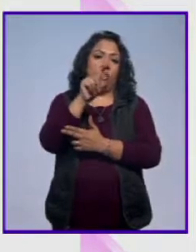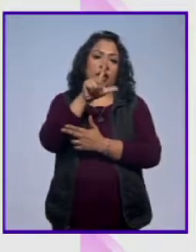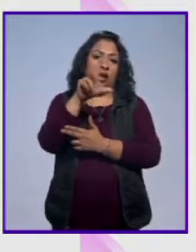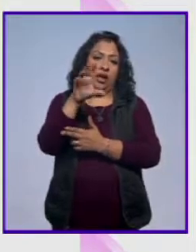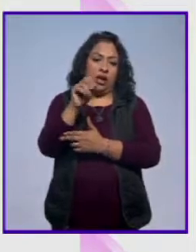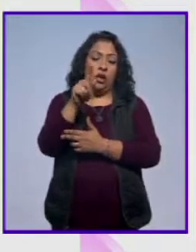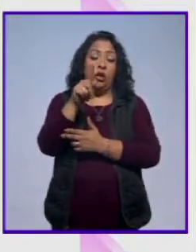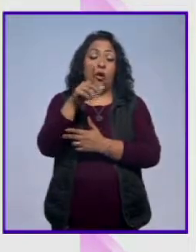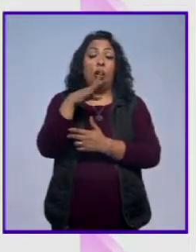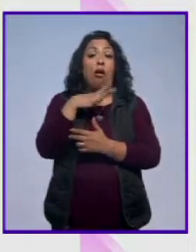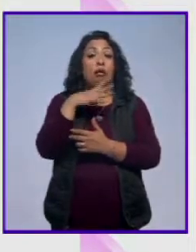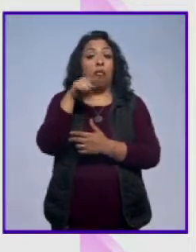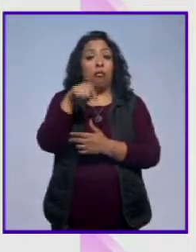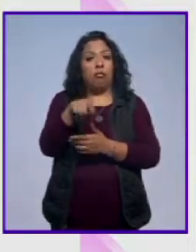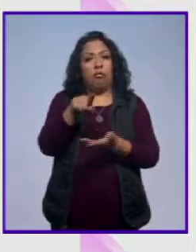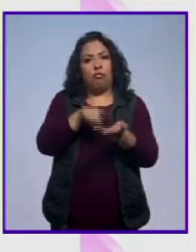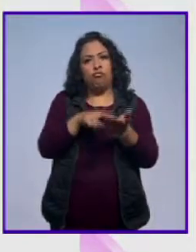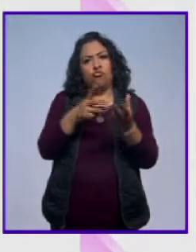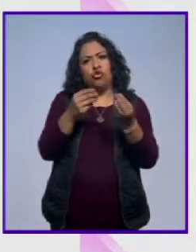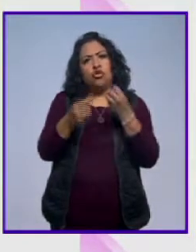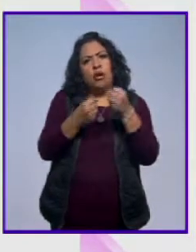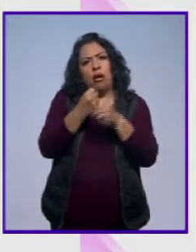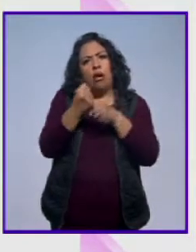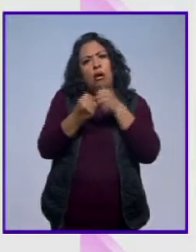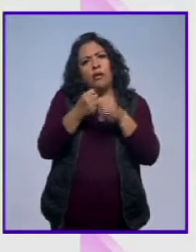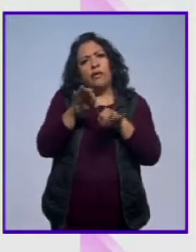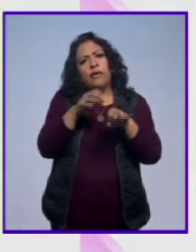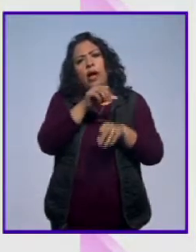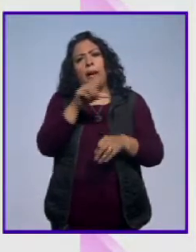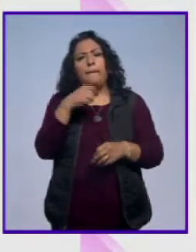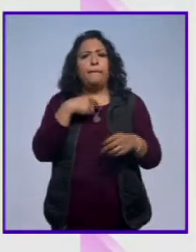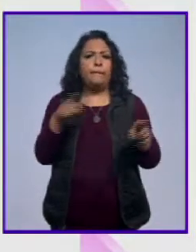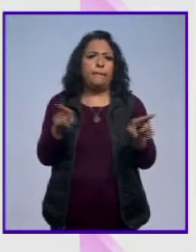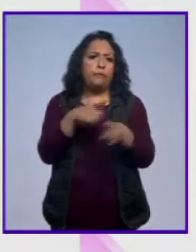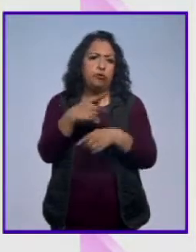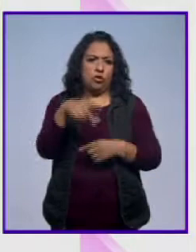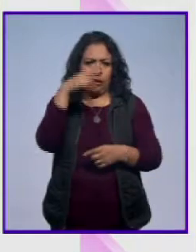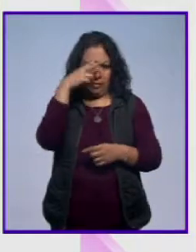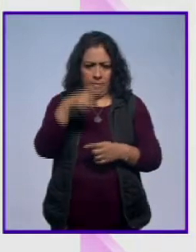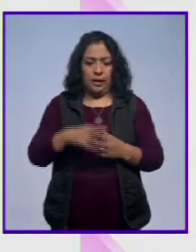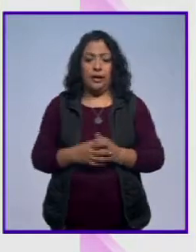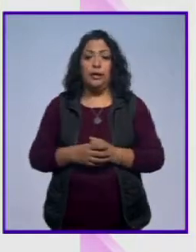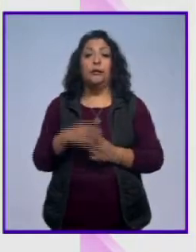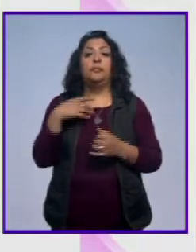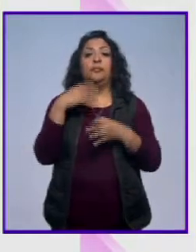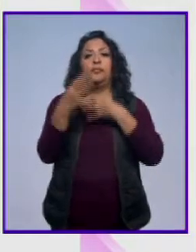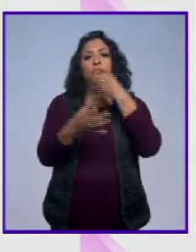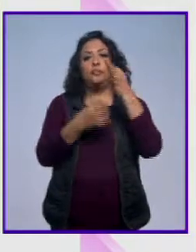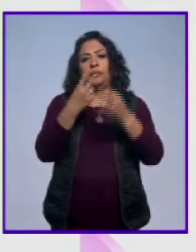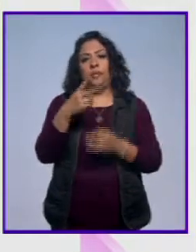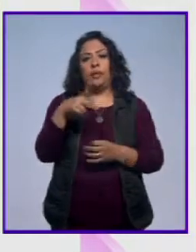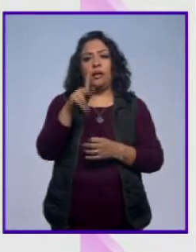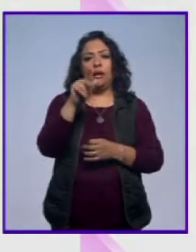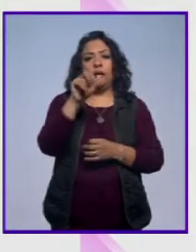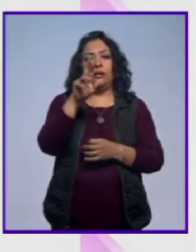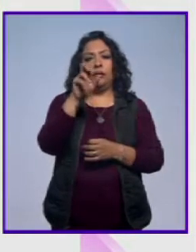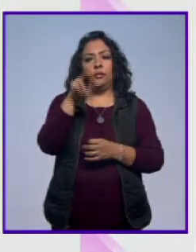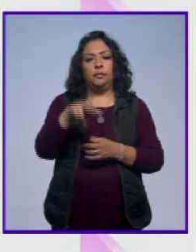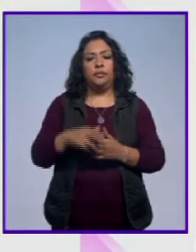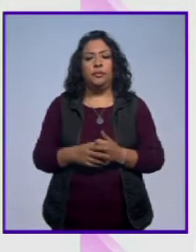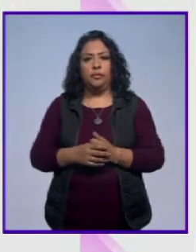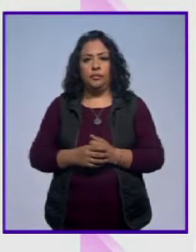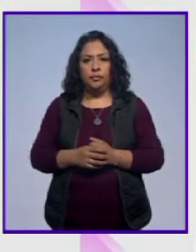peruano afincado aquí ya muchos años trabajando para la música mexicana. Noticias 22, Karen Rivera.